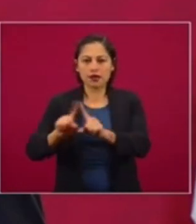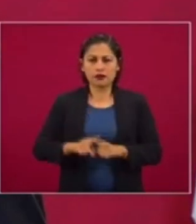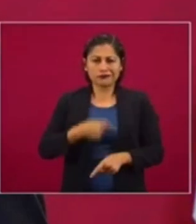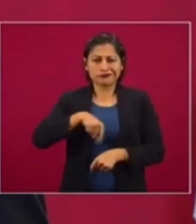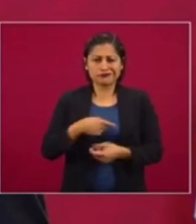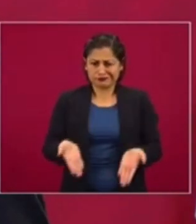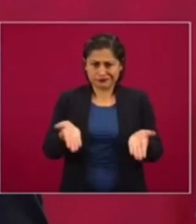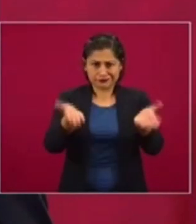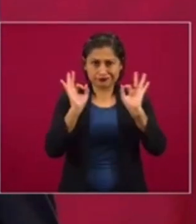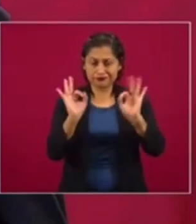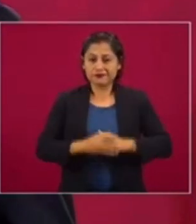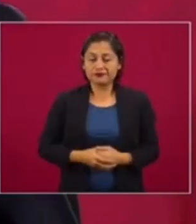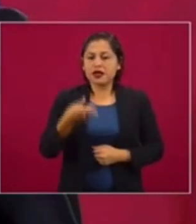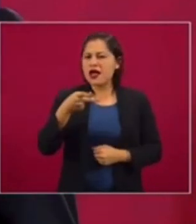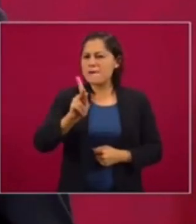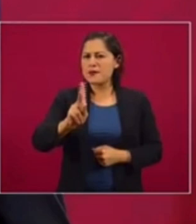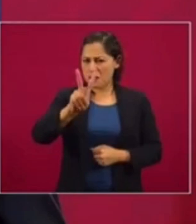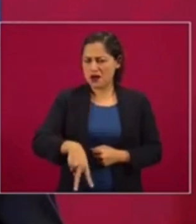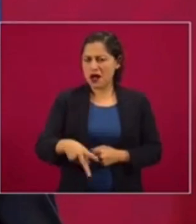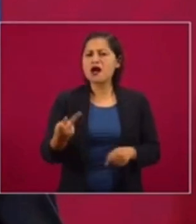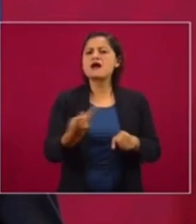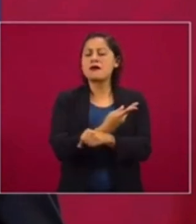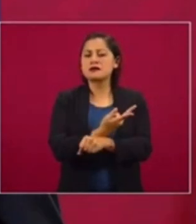¿Qué es realmente lo que está pasando entonces?